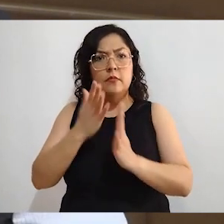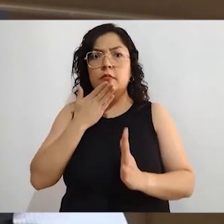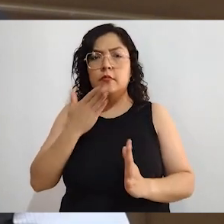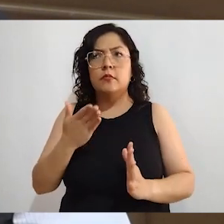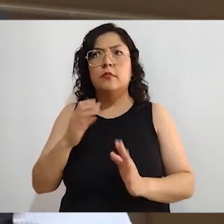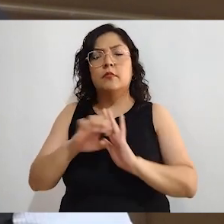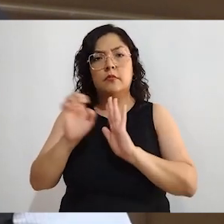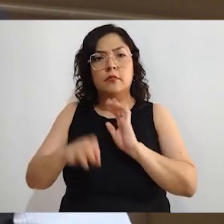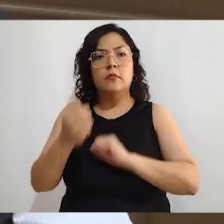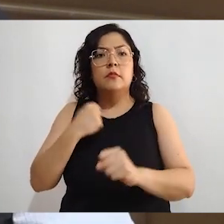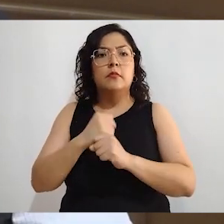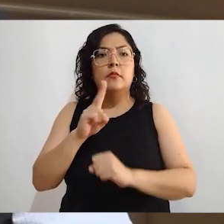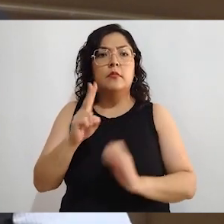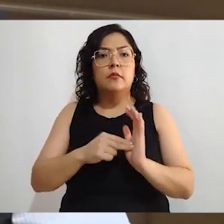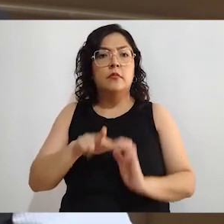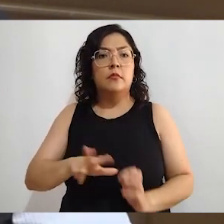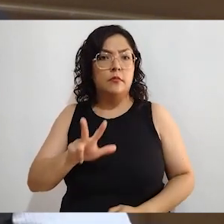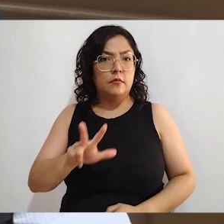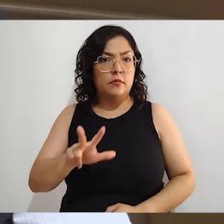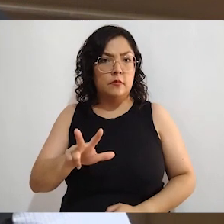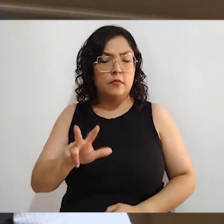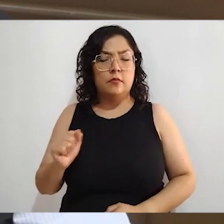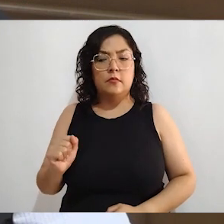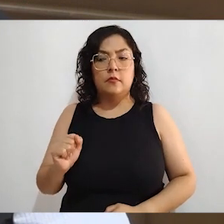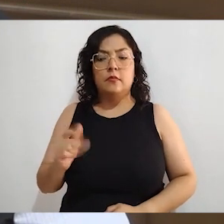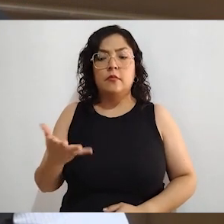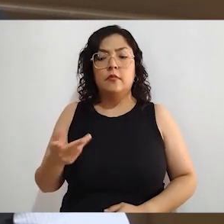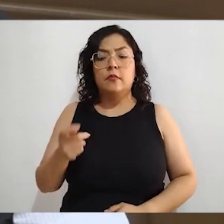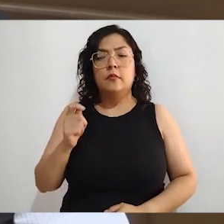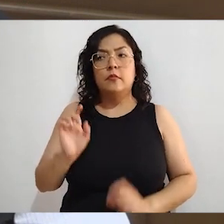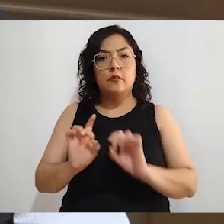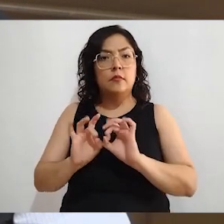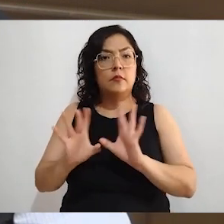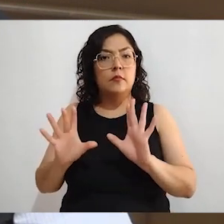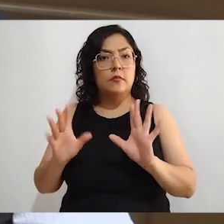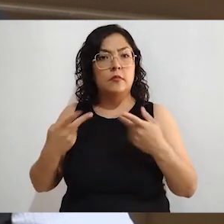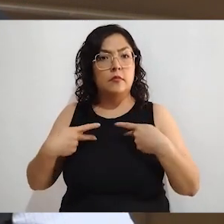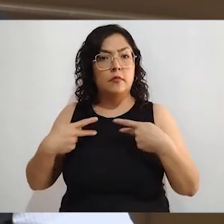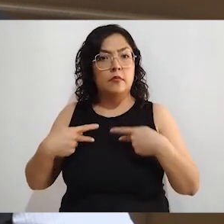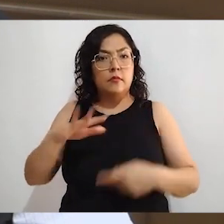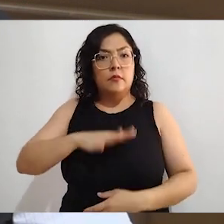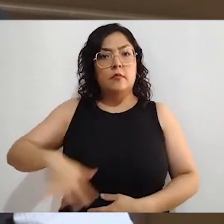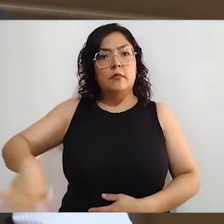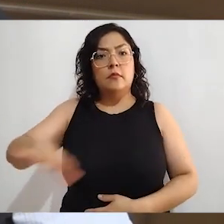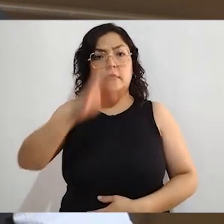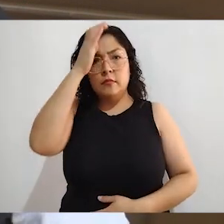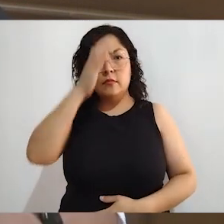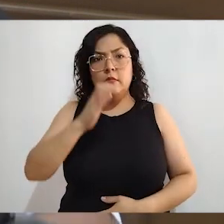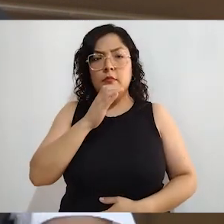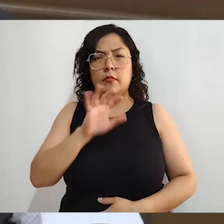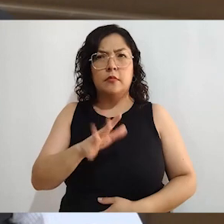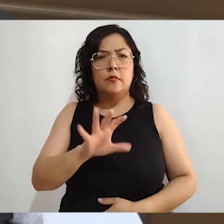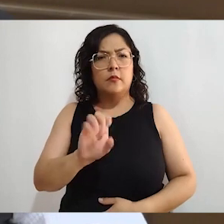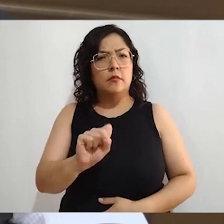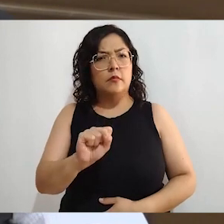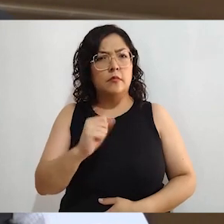2018 participó el 63% del electorado, que en ese momento estaba registrado en la lista nominal. Y bueno, en esta